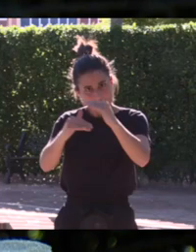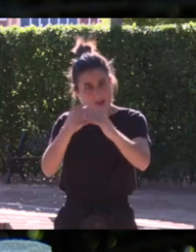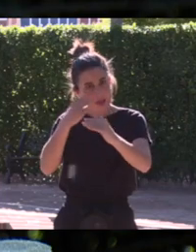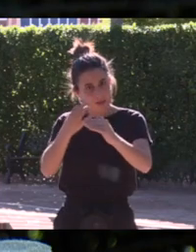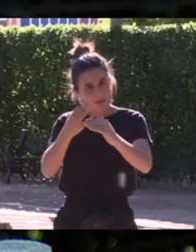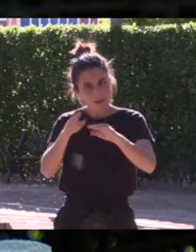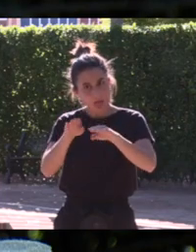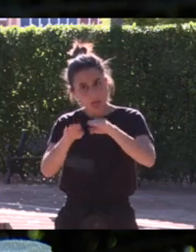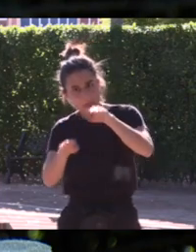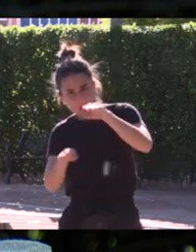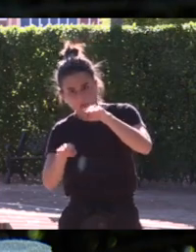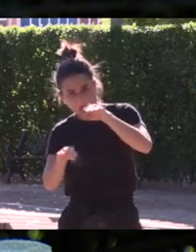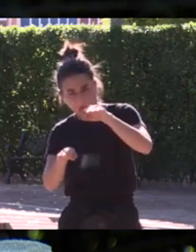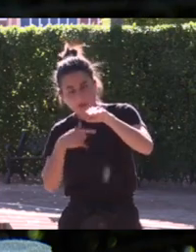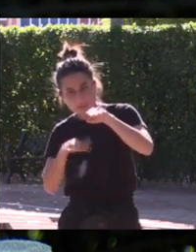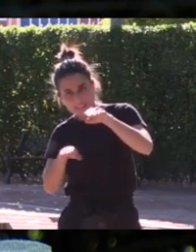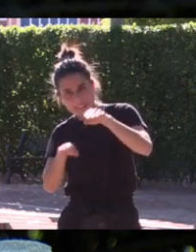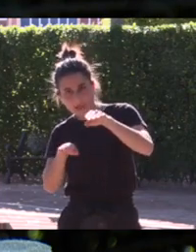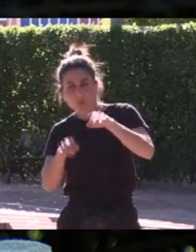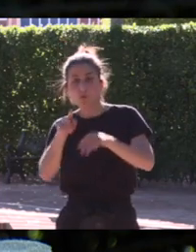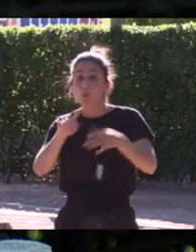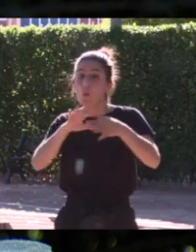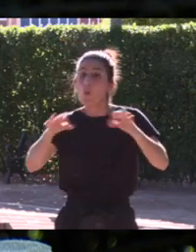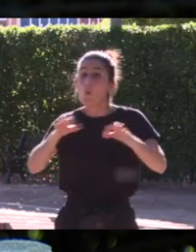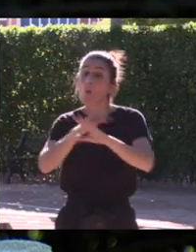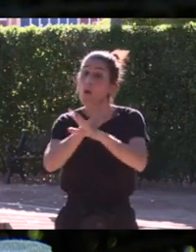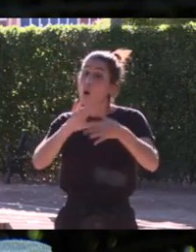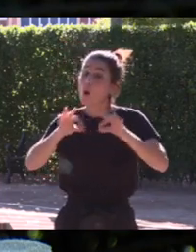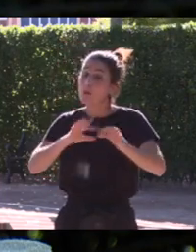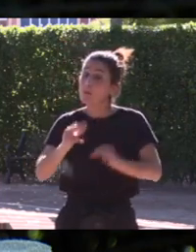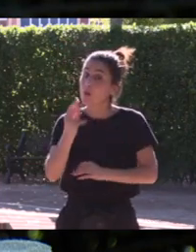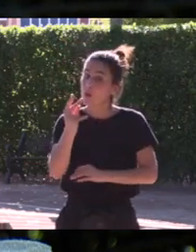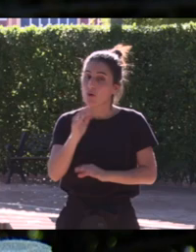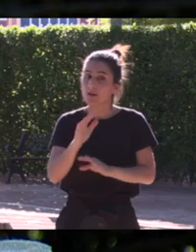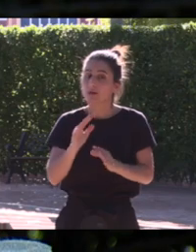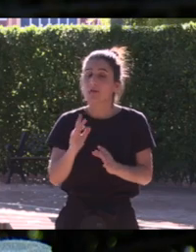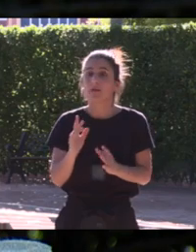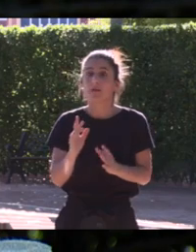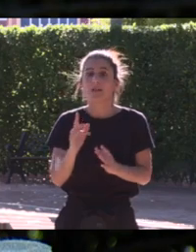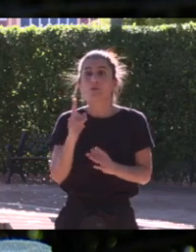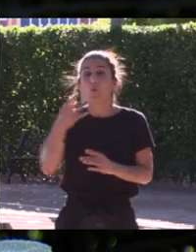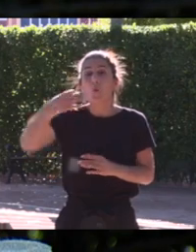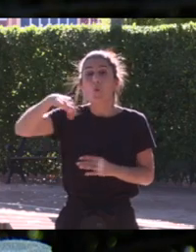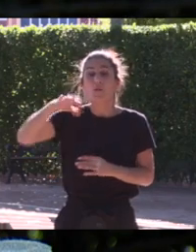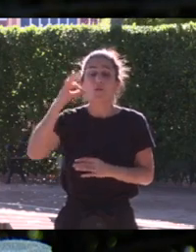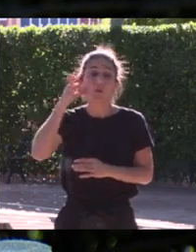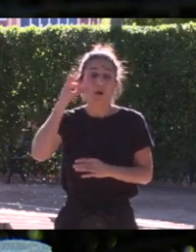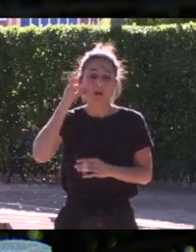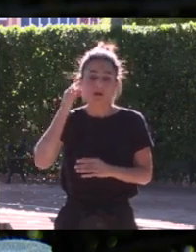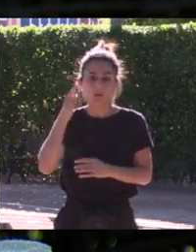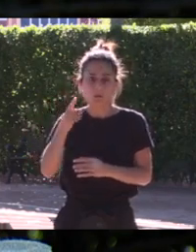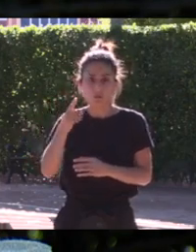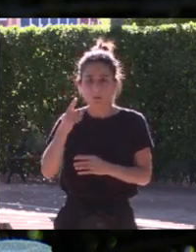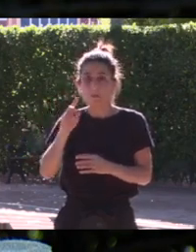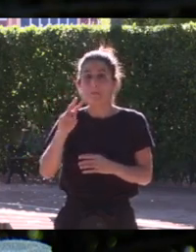en el inicio porque has estado en dos Juegos Olímpicos eres la única mujer que sigue siendo la